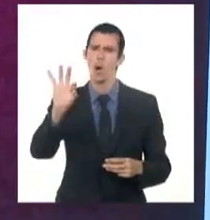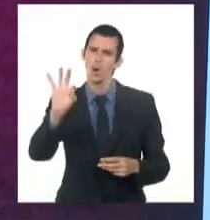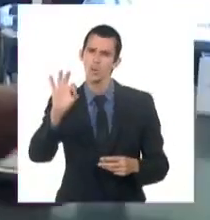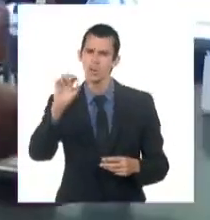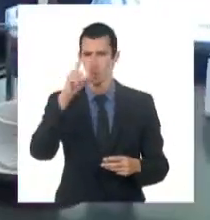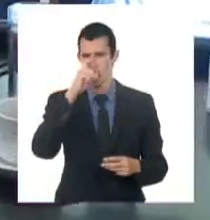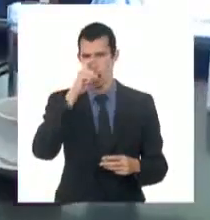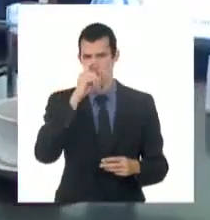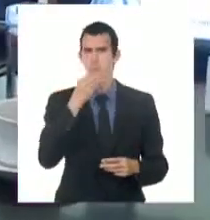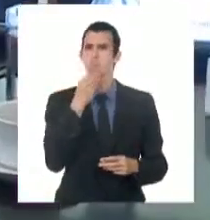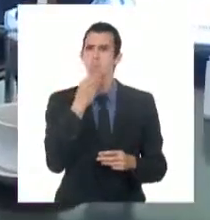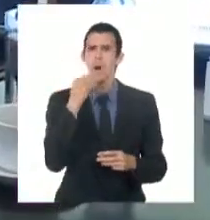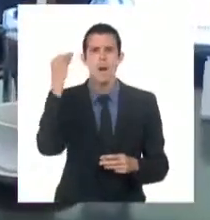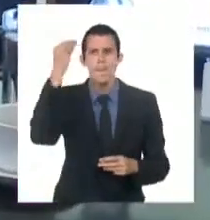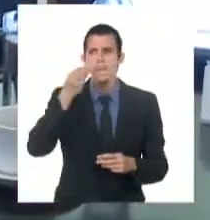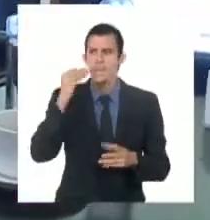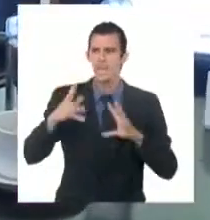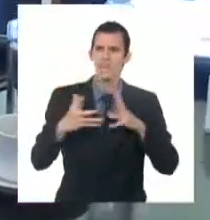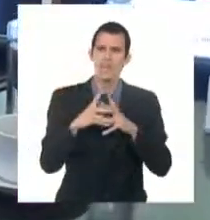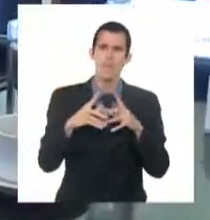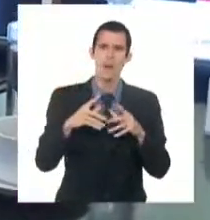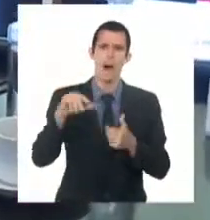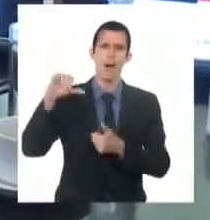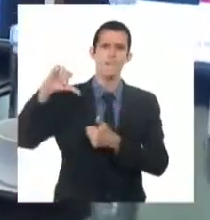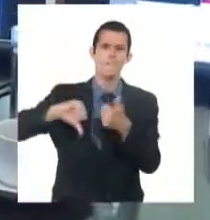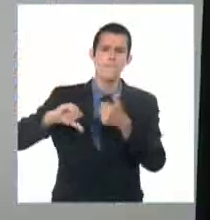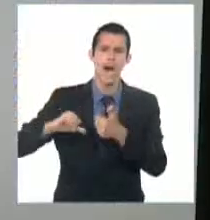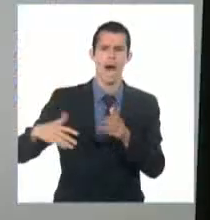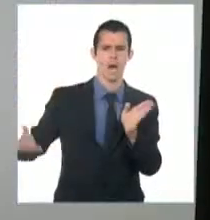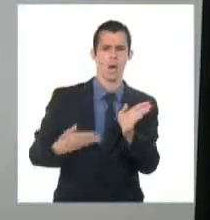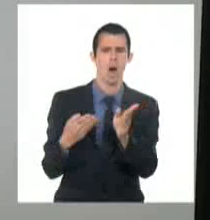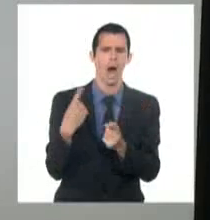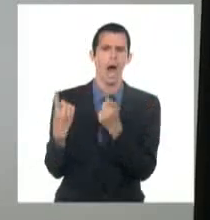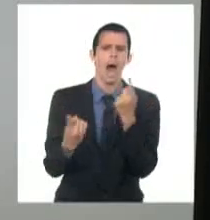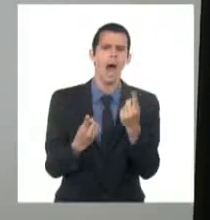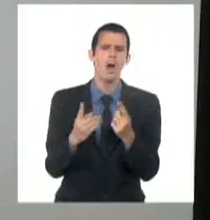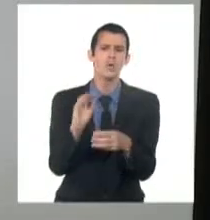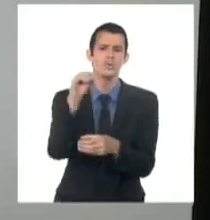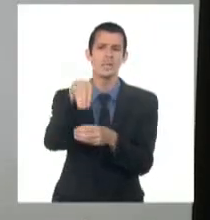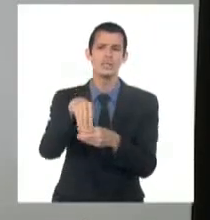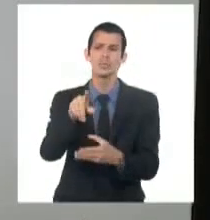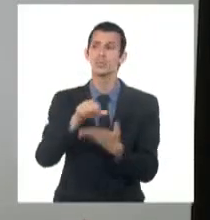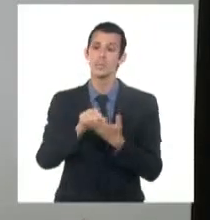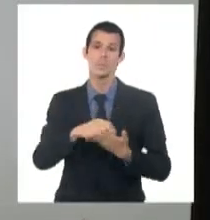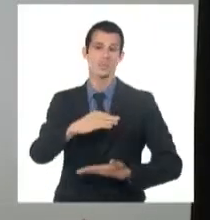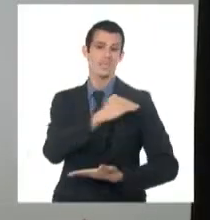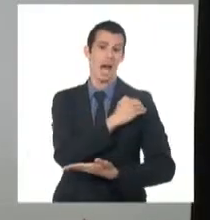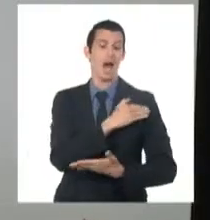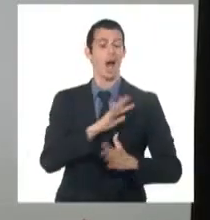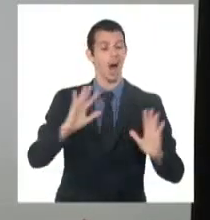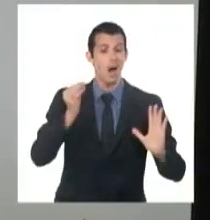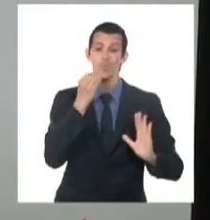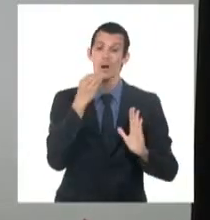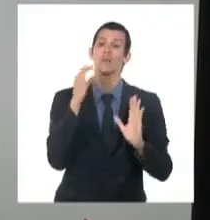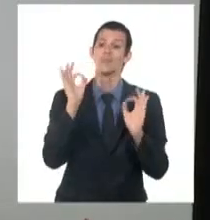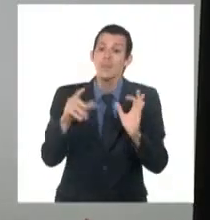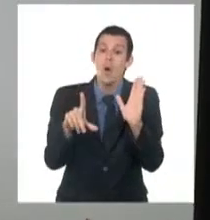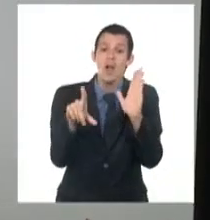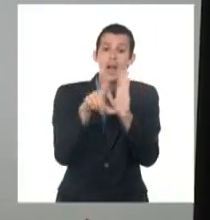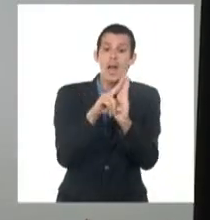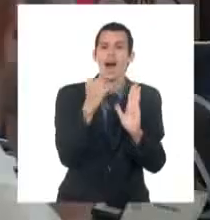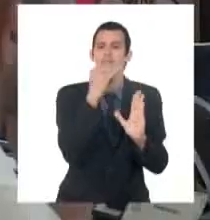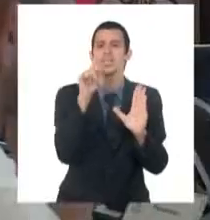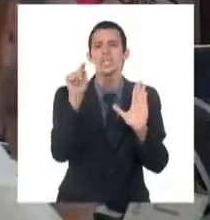Penal vigente. Son estas algunas de las principales novedades. Es importante destacar que en el proyecto de ley del Código